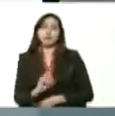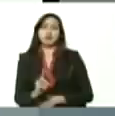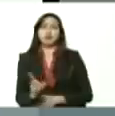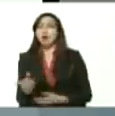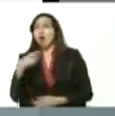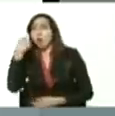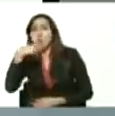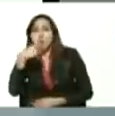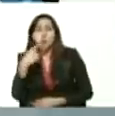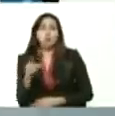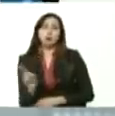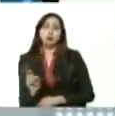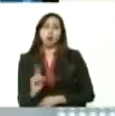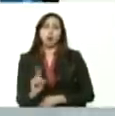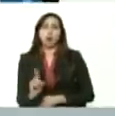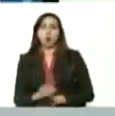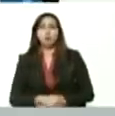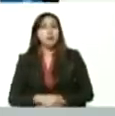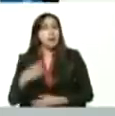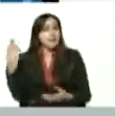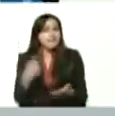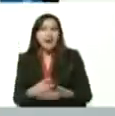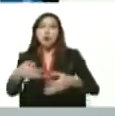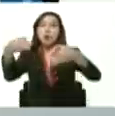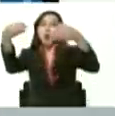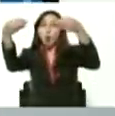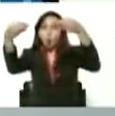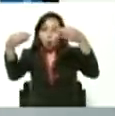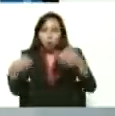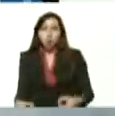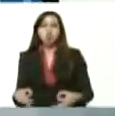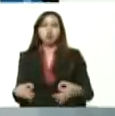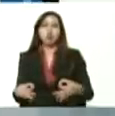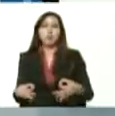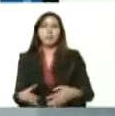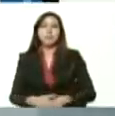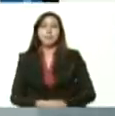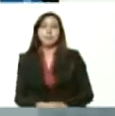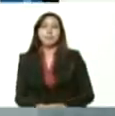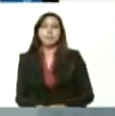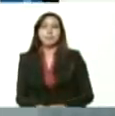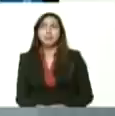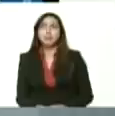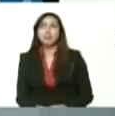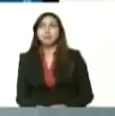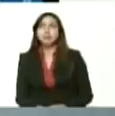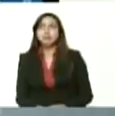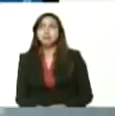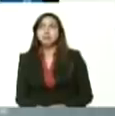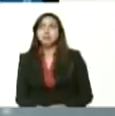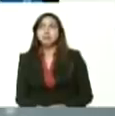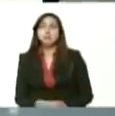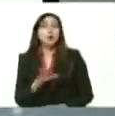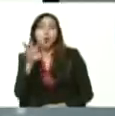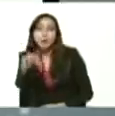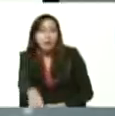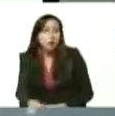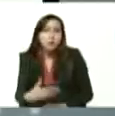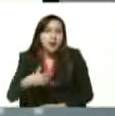chupeta, ¿no? Usted paga exactamente lo que tiene que pagar por lo que vaya a comprar